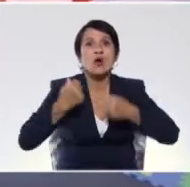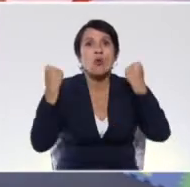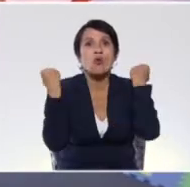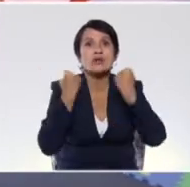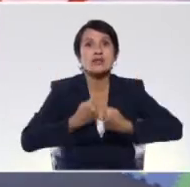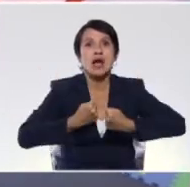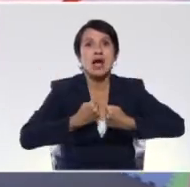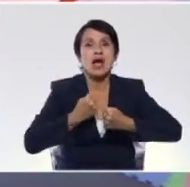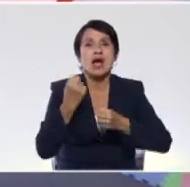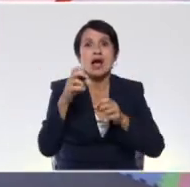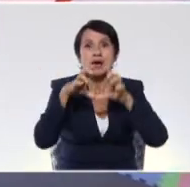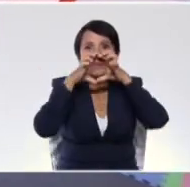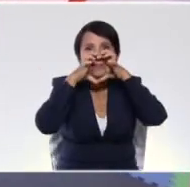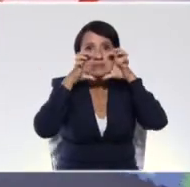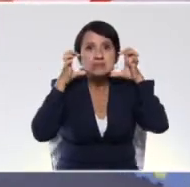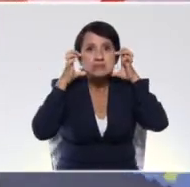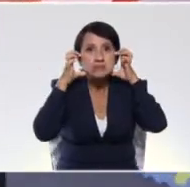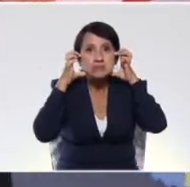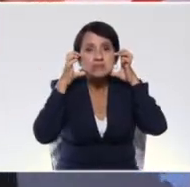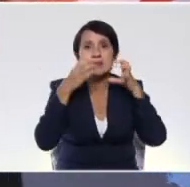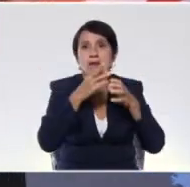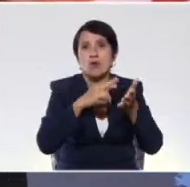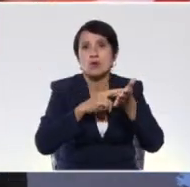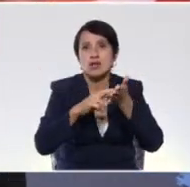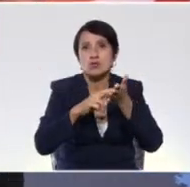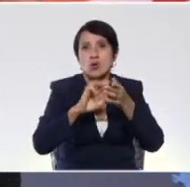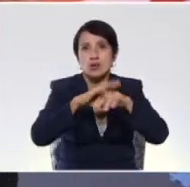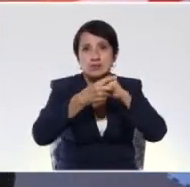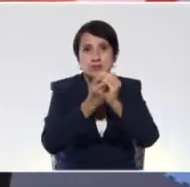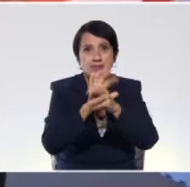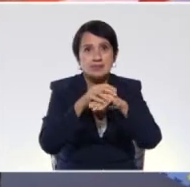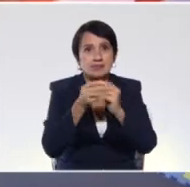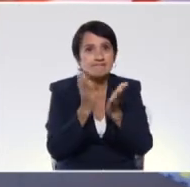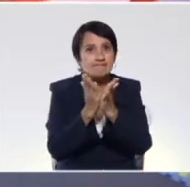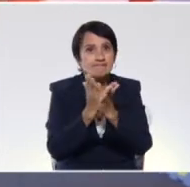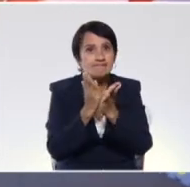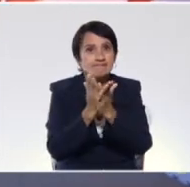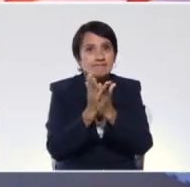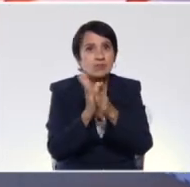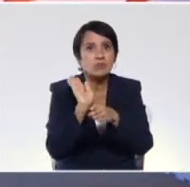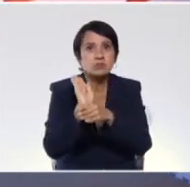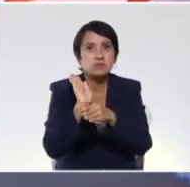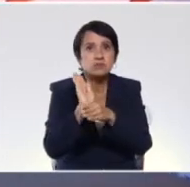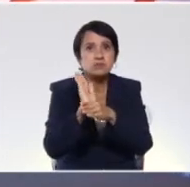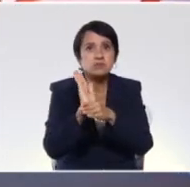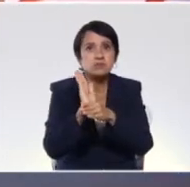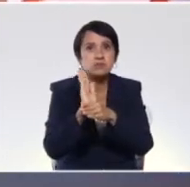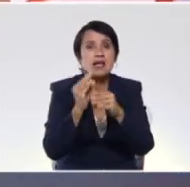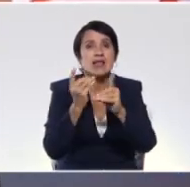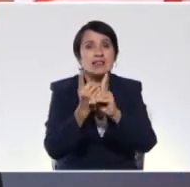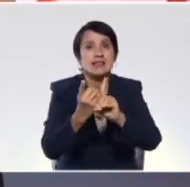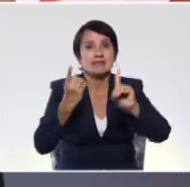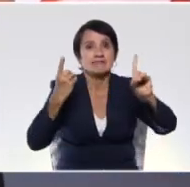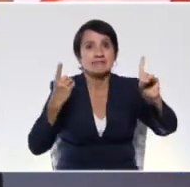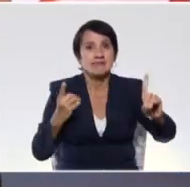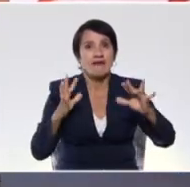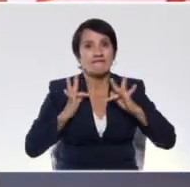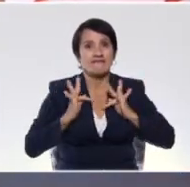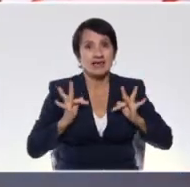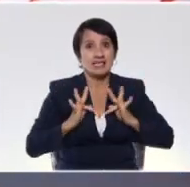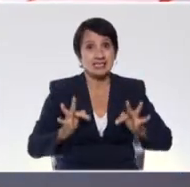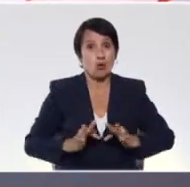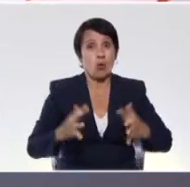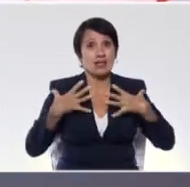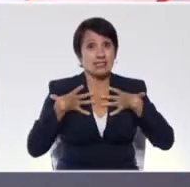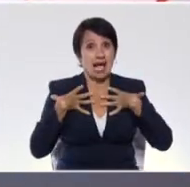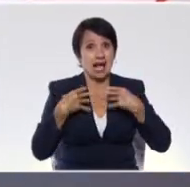uso correcto del tapabocas, lavado constante de manos y conservar por supuesto el distanciamiento físico